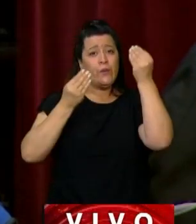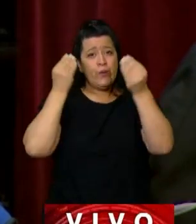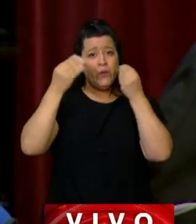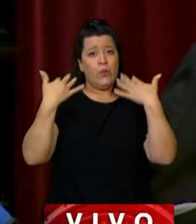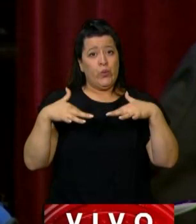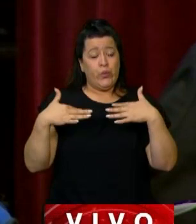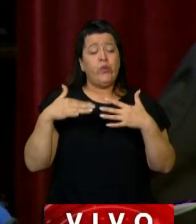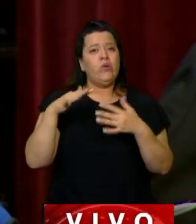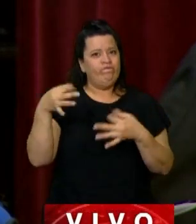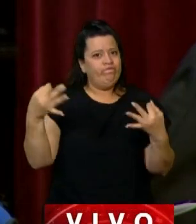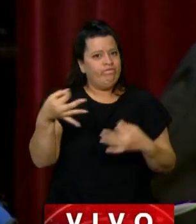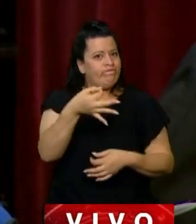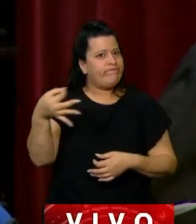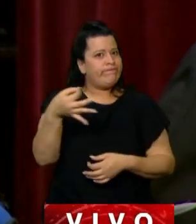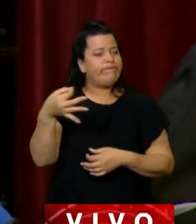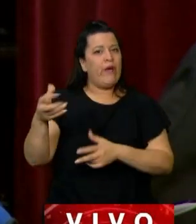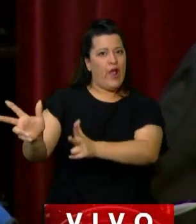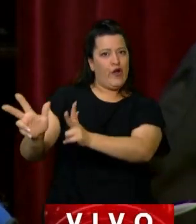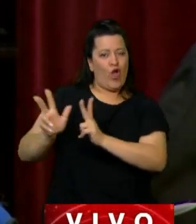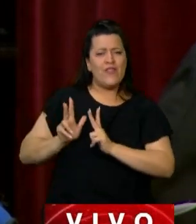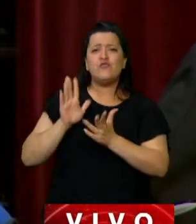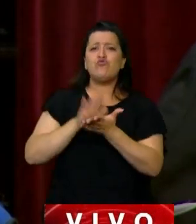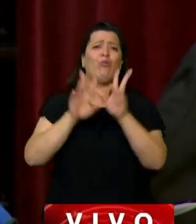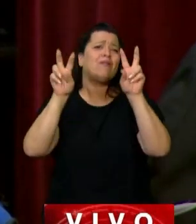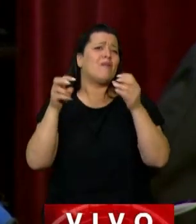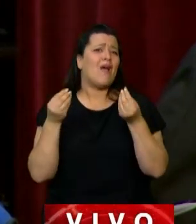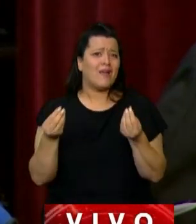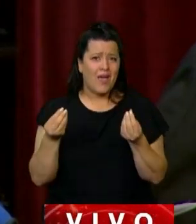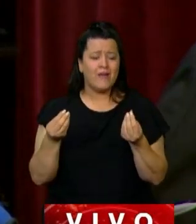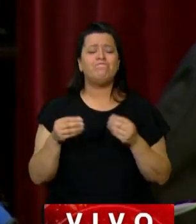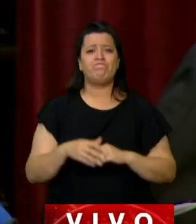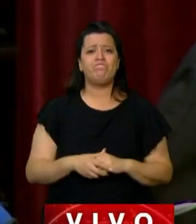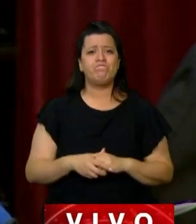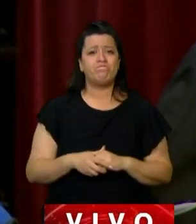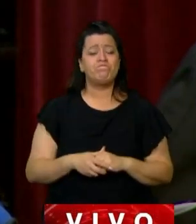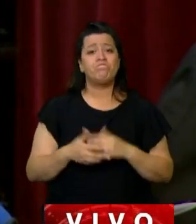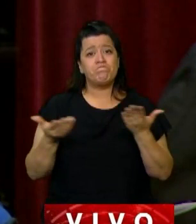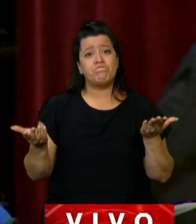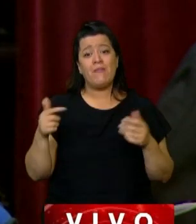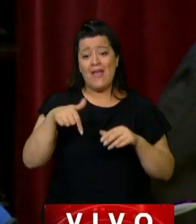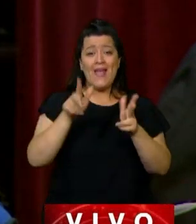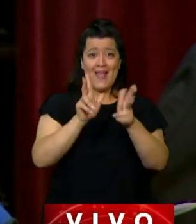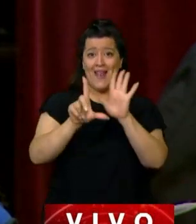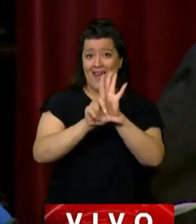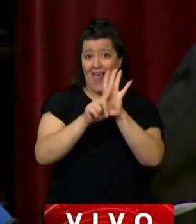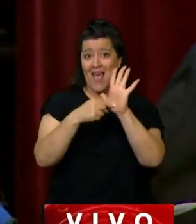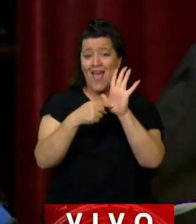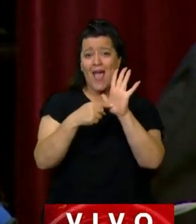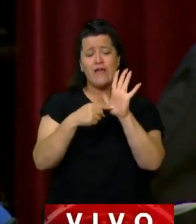legítima que nos han transmitido en relación a que, bueno, esta ley que